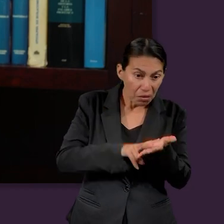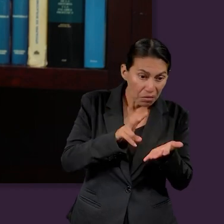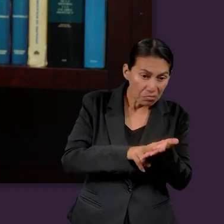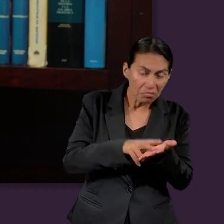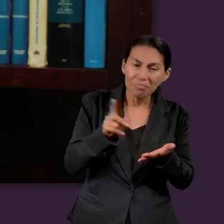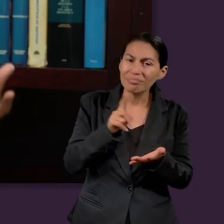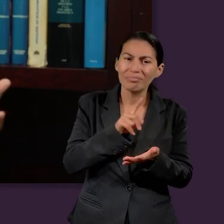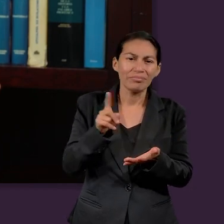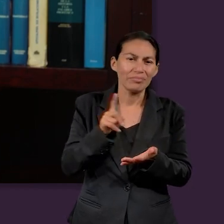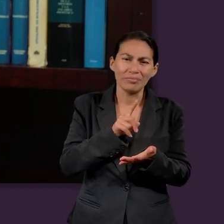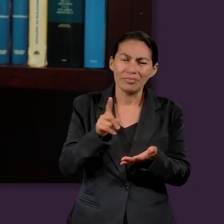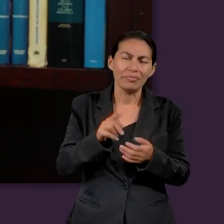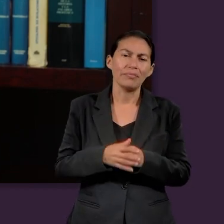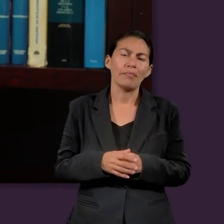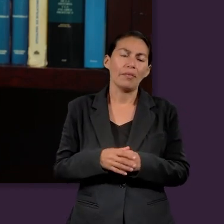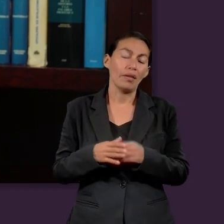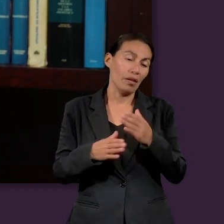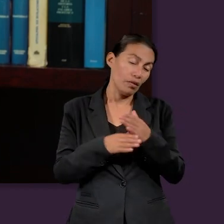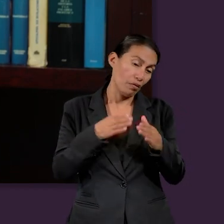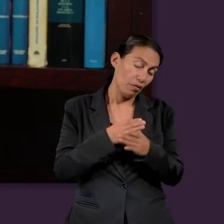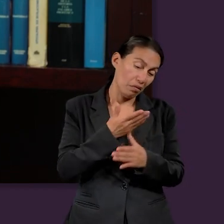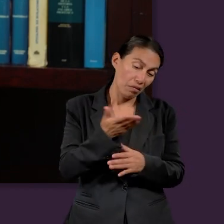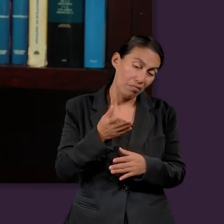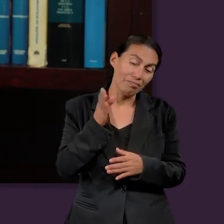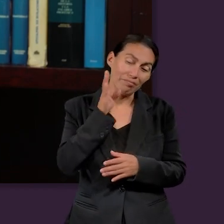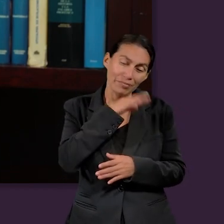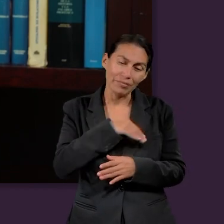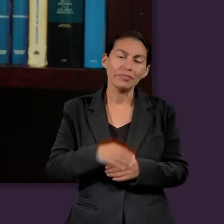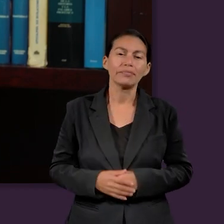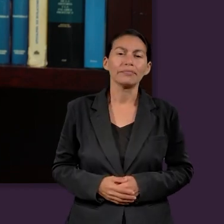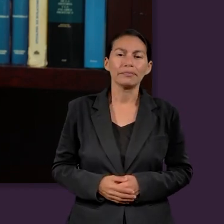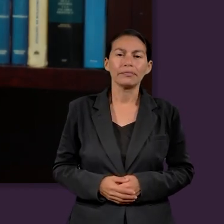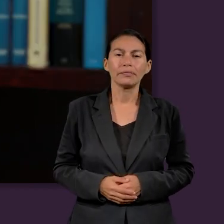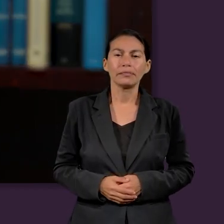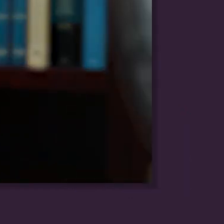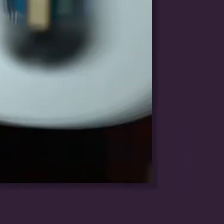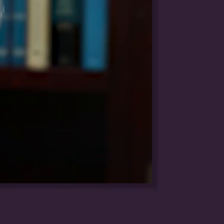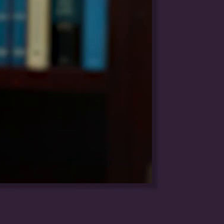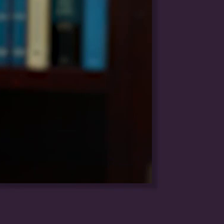el bien, esas bendiciones, se usan para mal la mayoría de las veces.